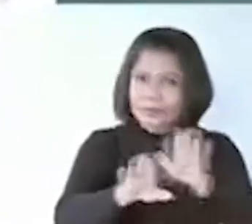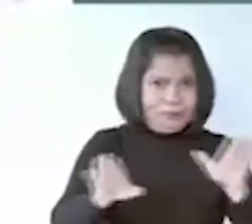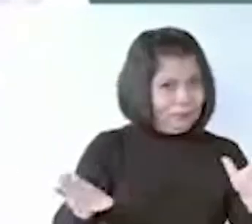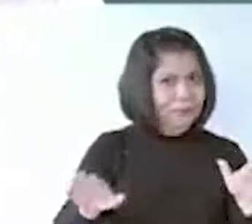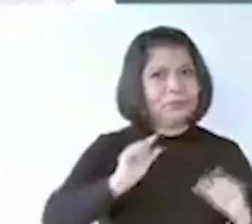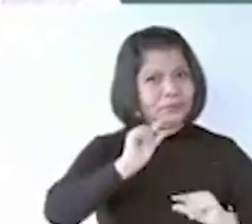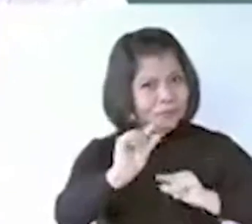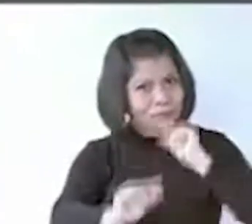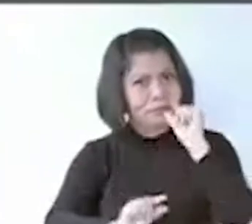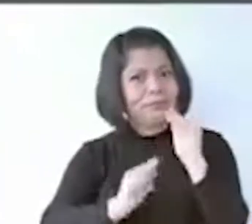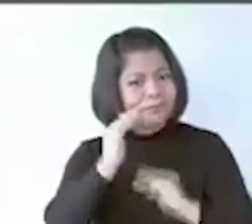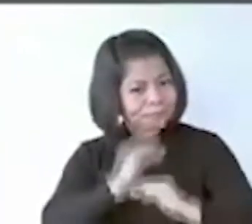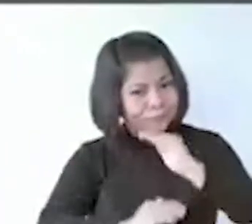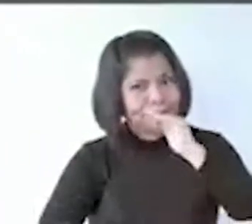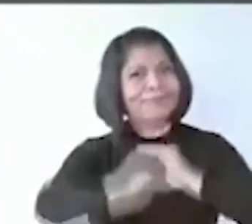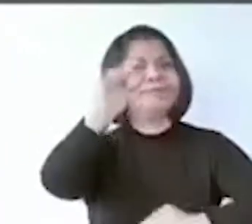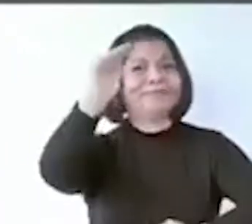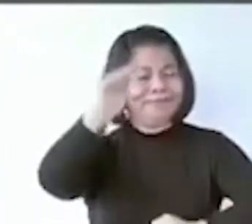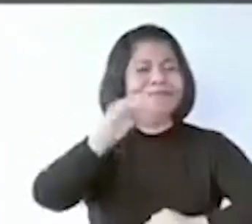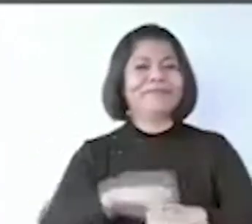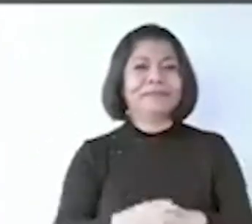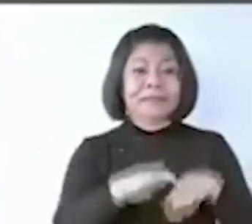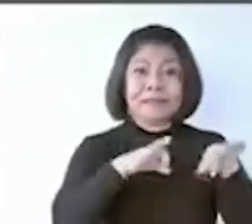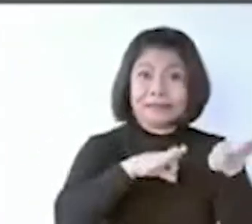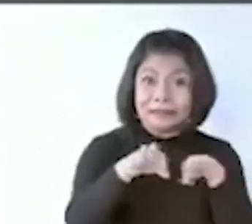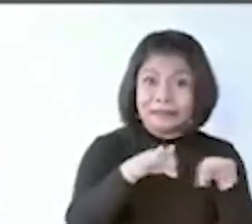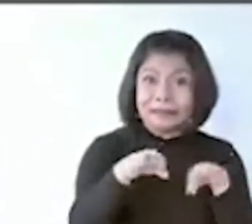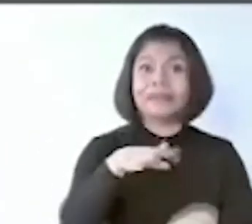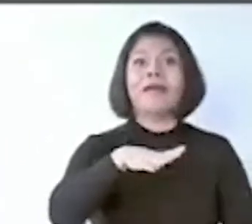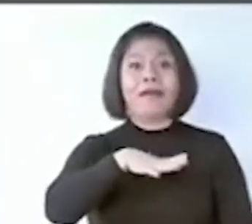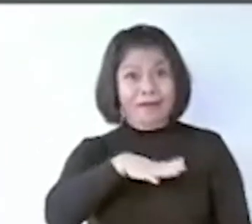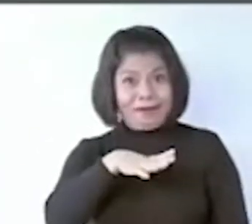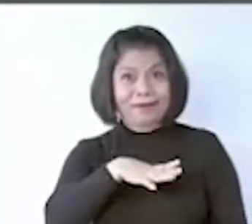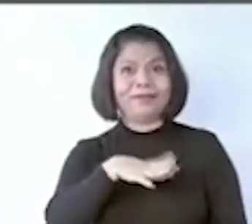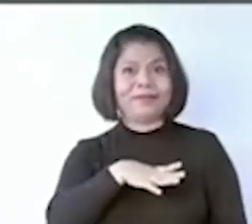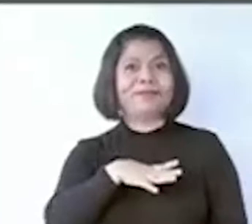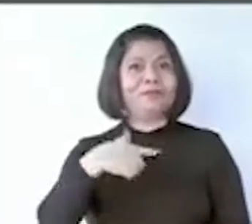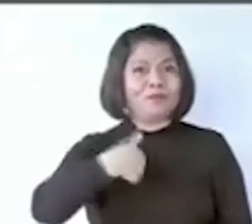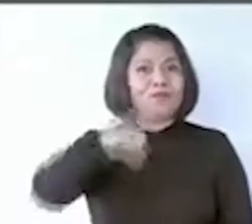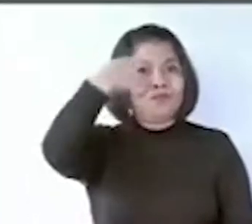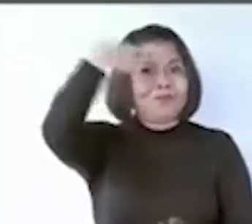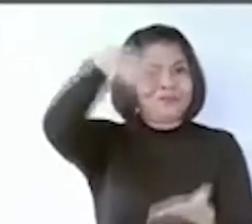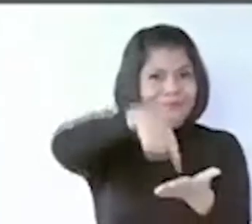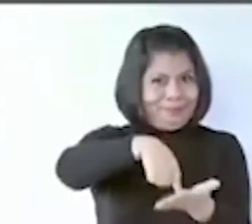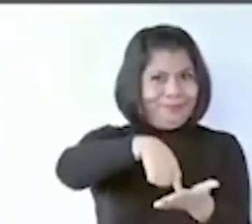estoy seguro de que a mediados de este año